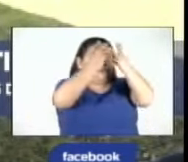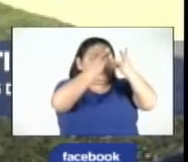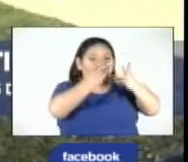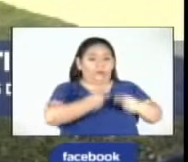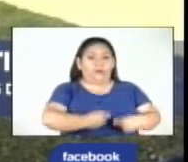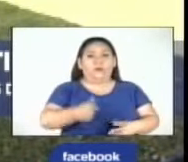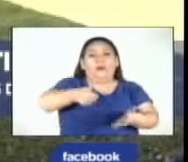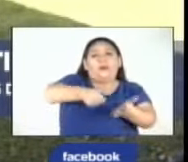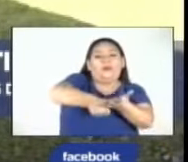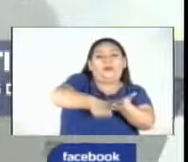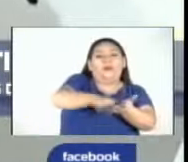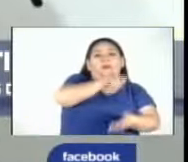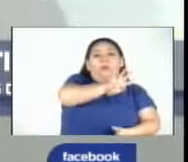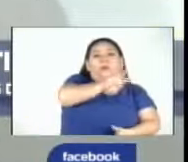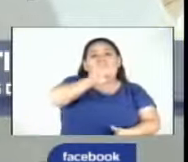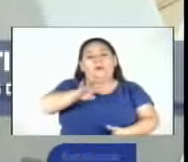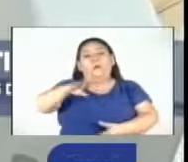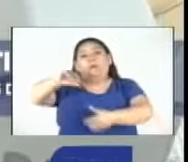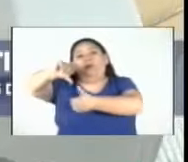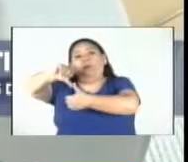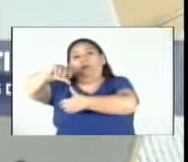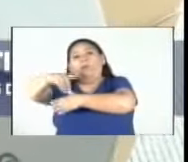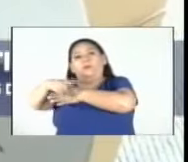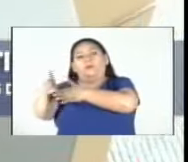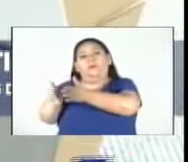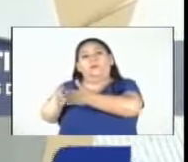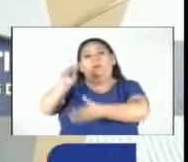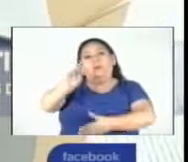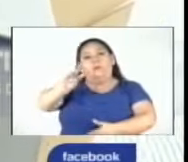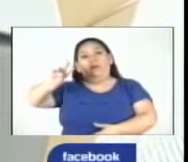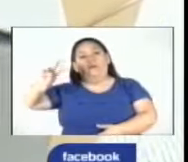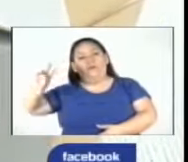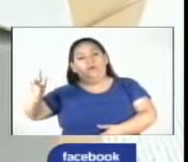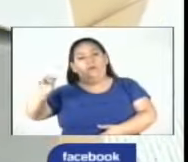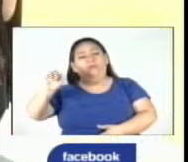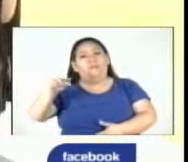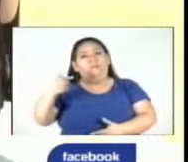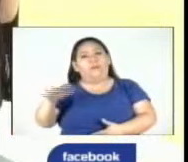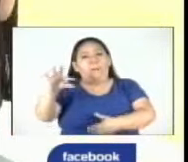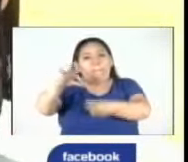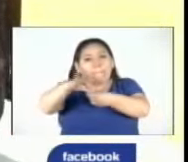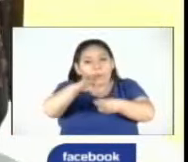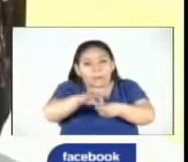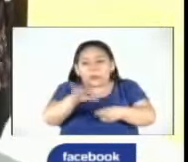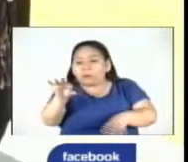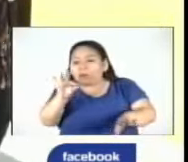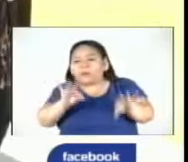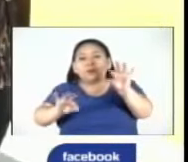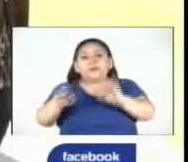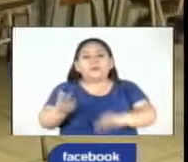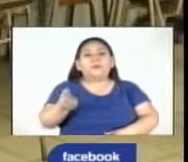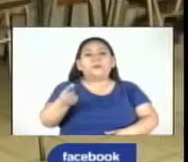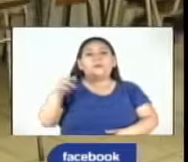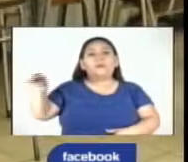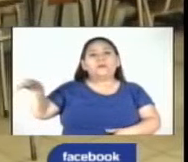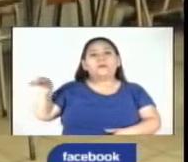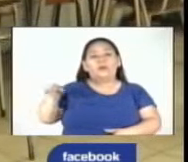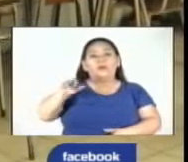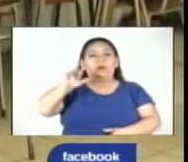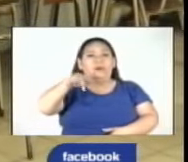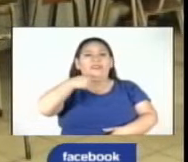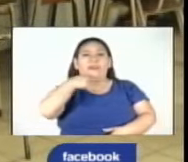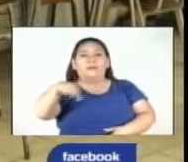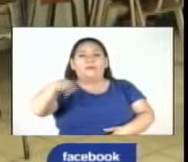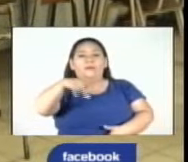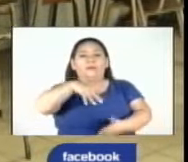44 alcaldes y los 22 diputados del Parlamento Centroamericano, que serán seleccionados en la jornada electoral del 3 de marzo por